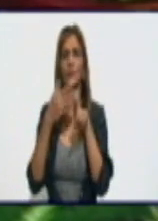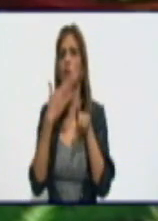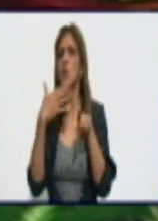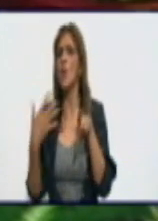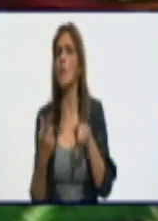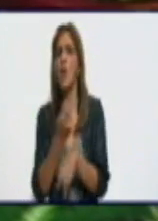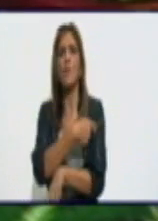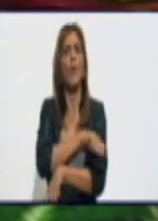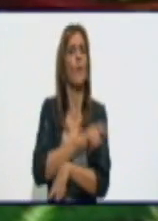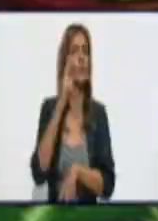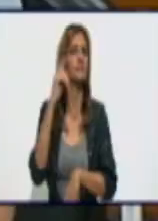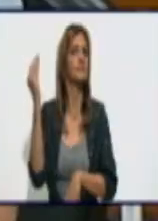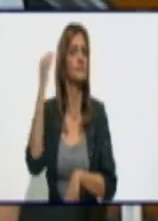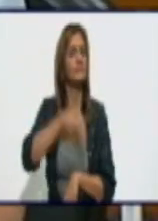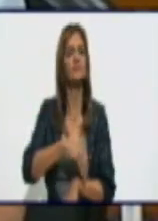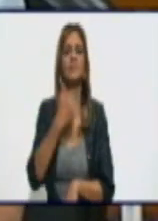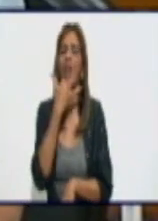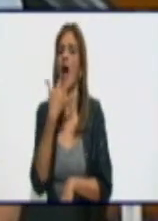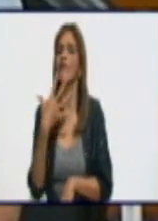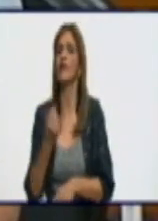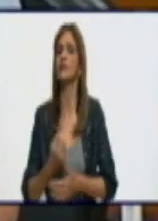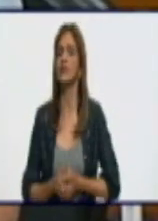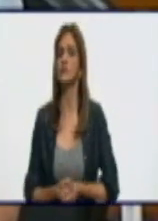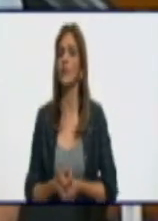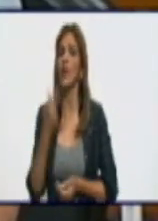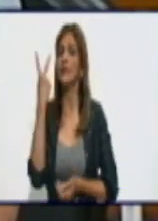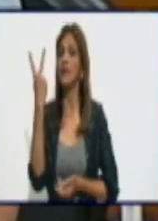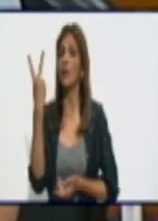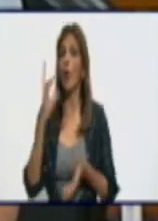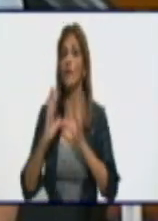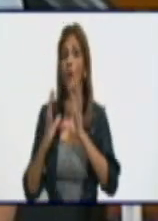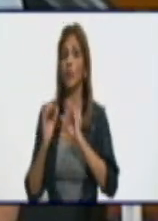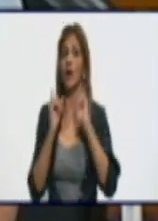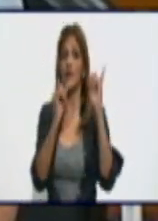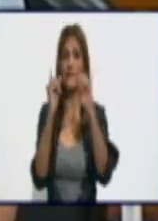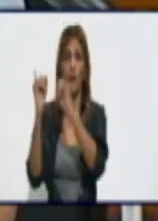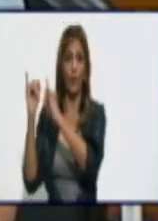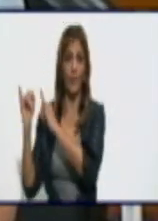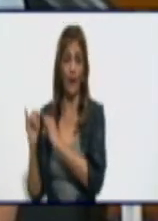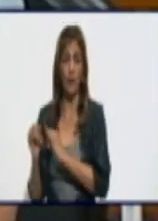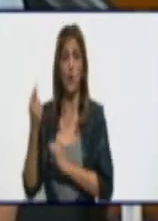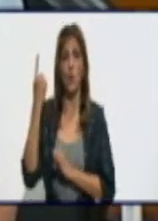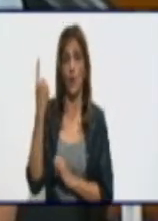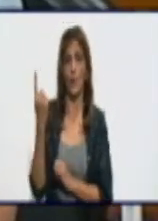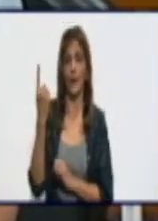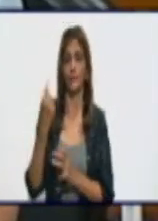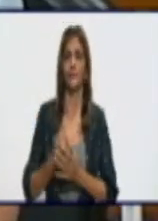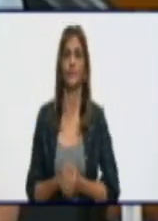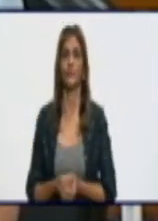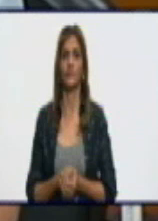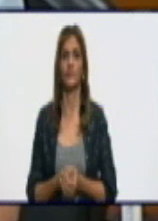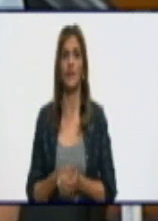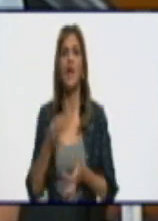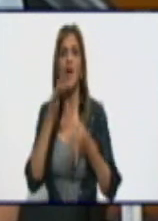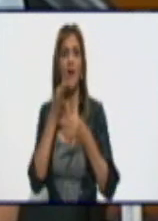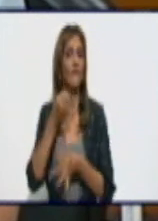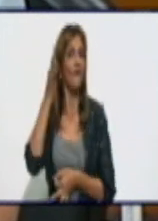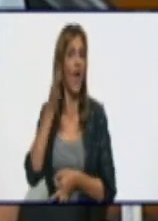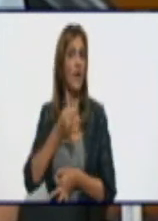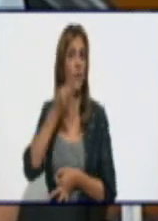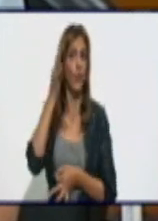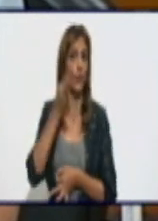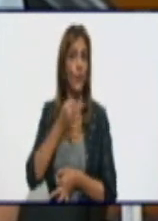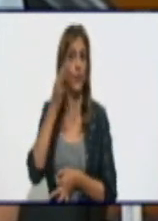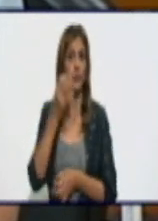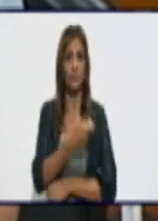afectación? Conocería la afectación por dos vías. Una, como dije anteriormente, en nuestra página oficial de Facebook o a